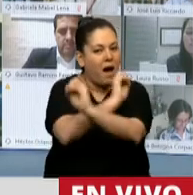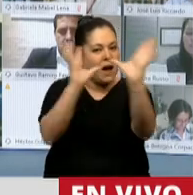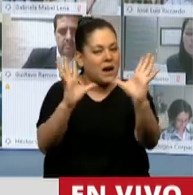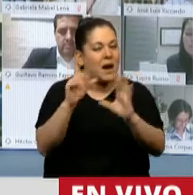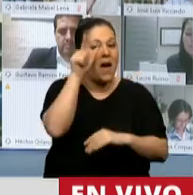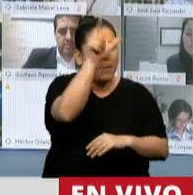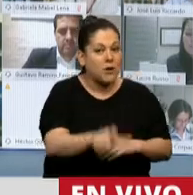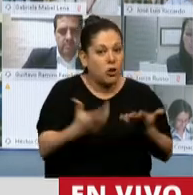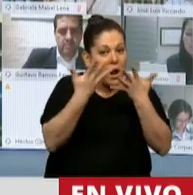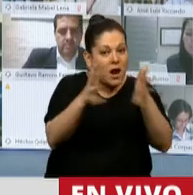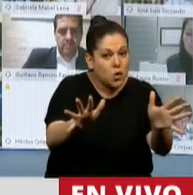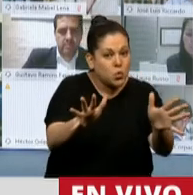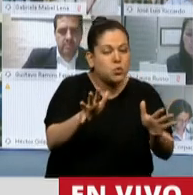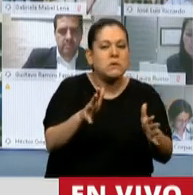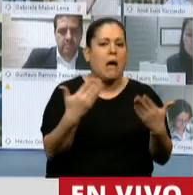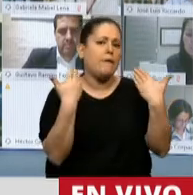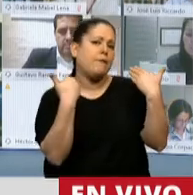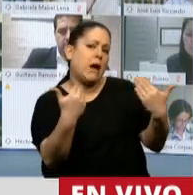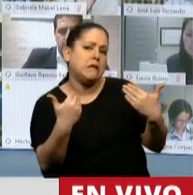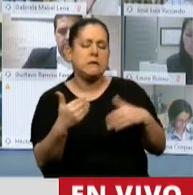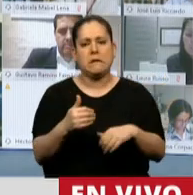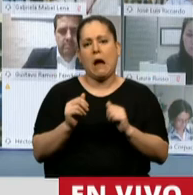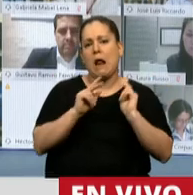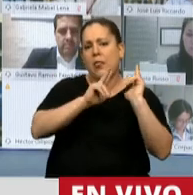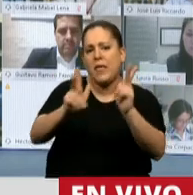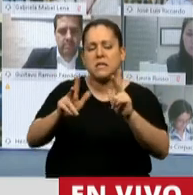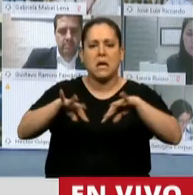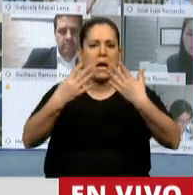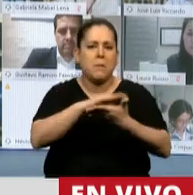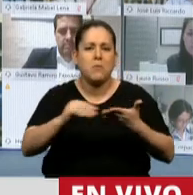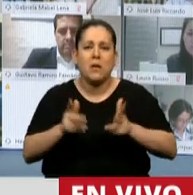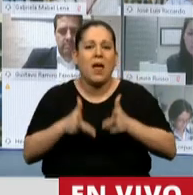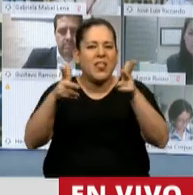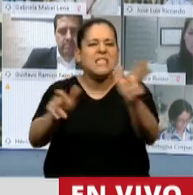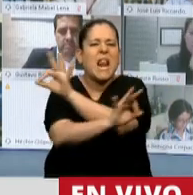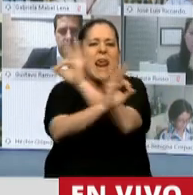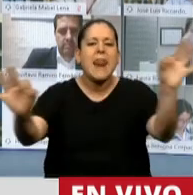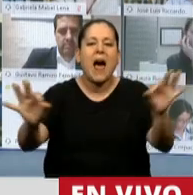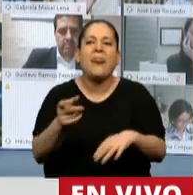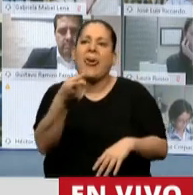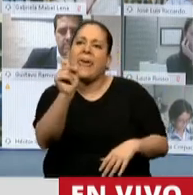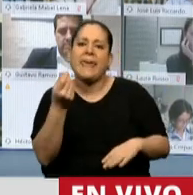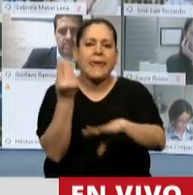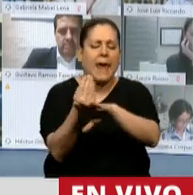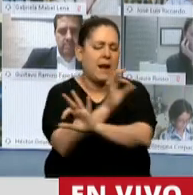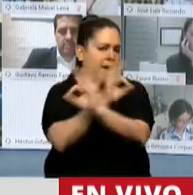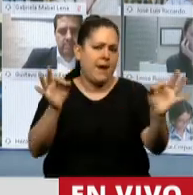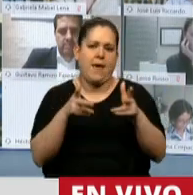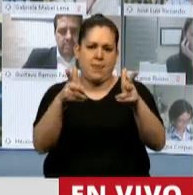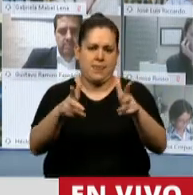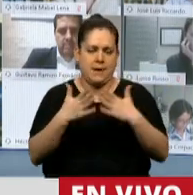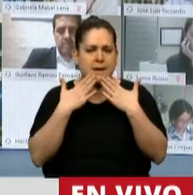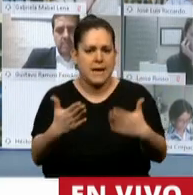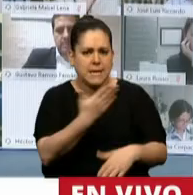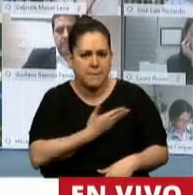renunciante, ni felicitar, ni decirle a este cuerpo, quién tiene que asumir. Muchas gracias, señor Presidente.